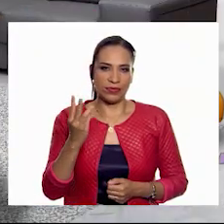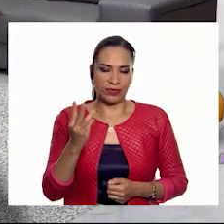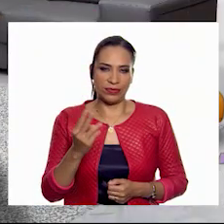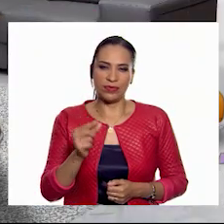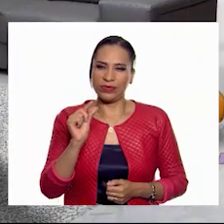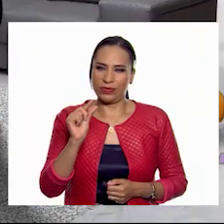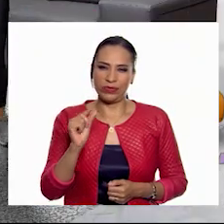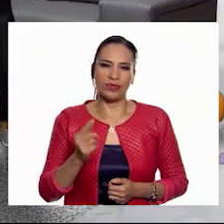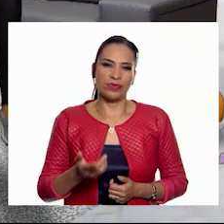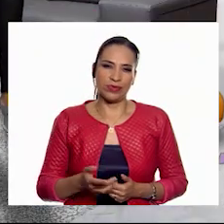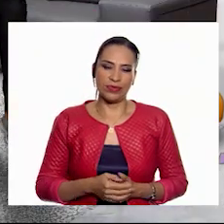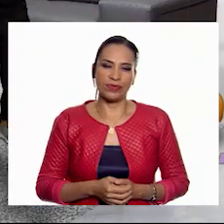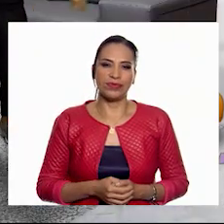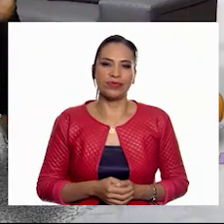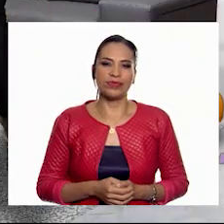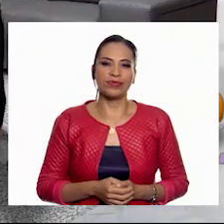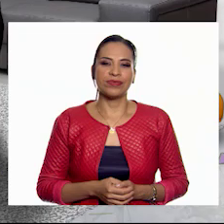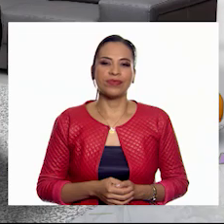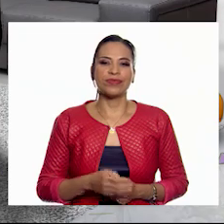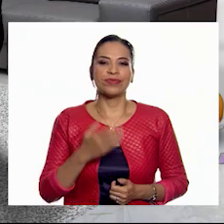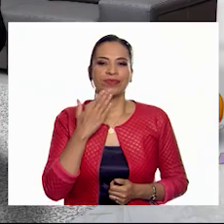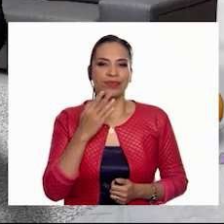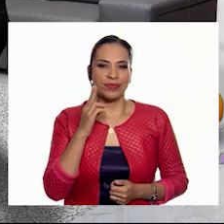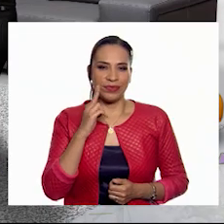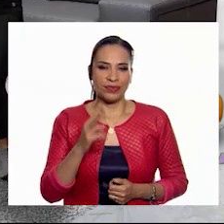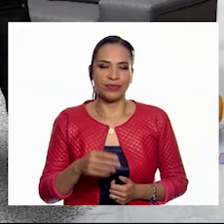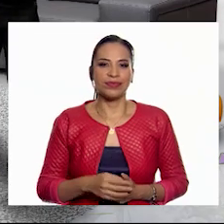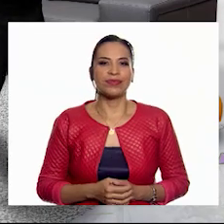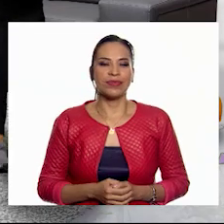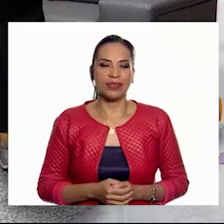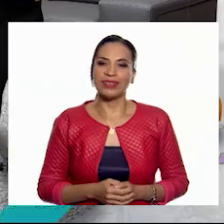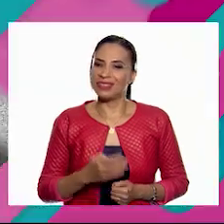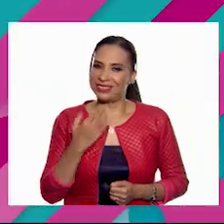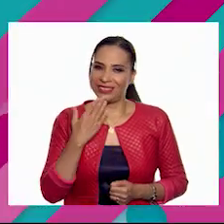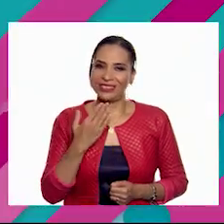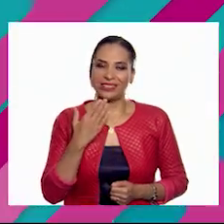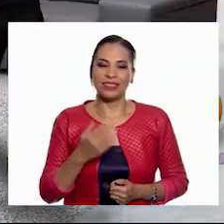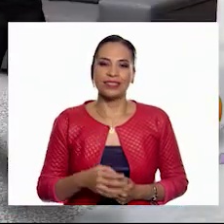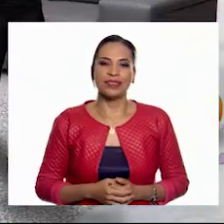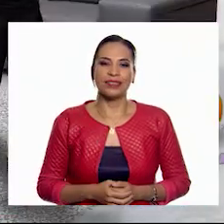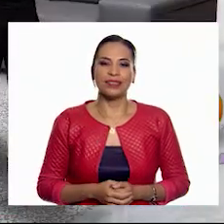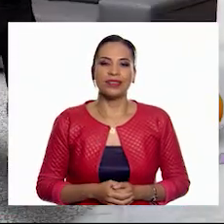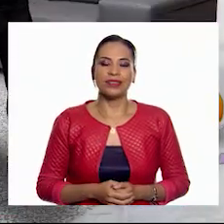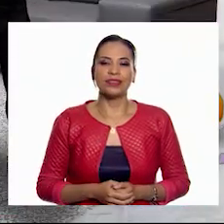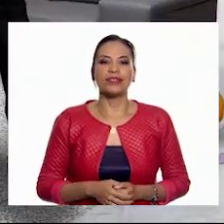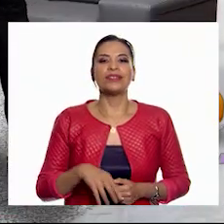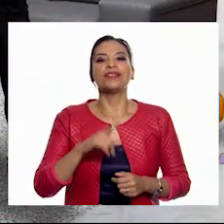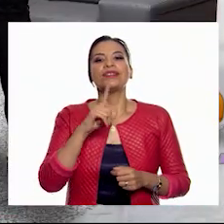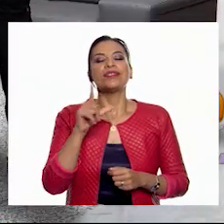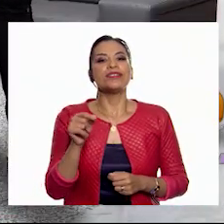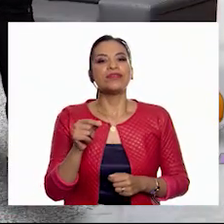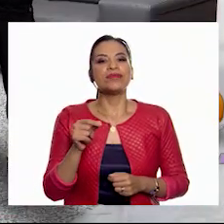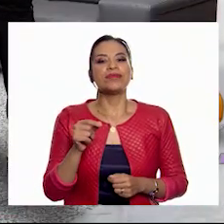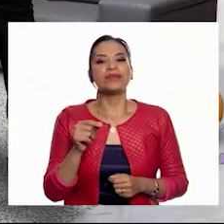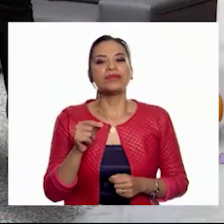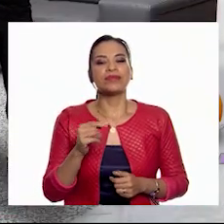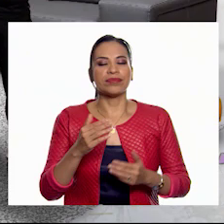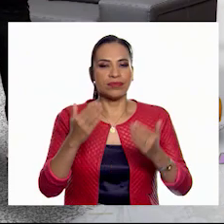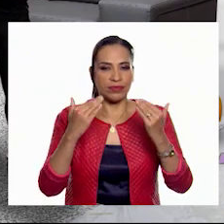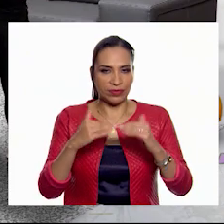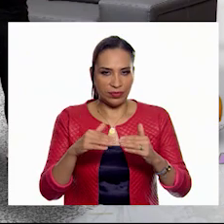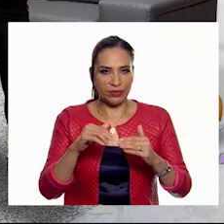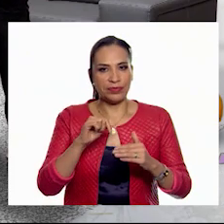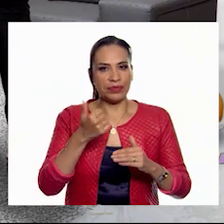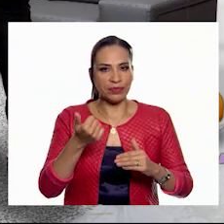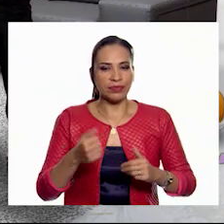Muy poquito. ¡Ah! ¡Ah, bien! ¡No crees! ¡Sí! ¡Excelente! Pasamos a la siguiente.